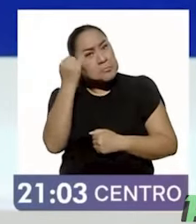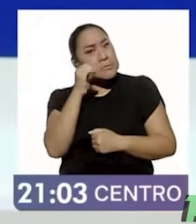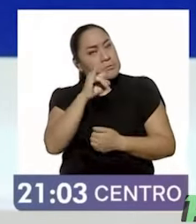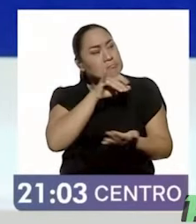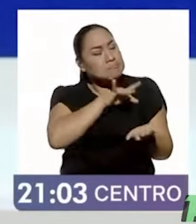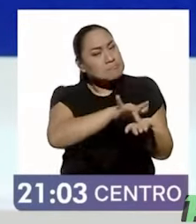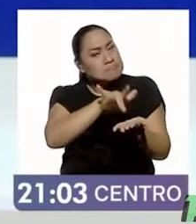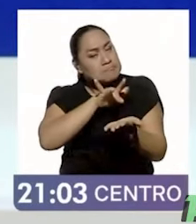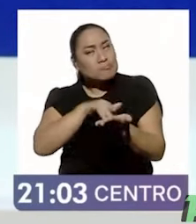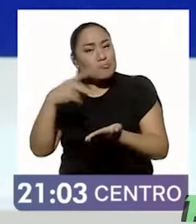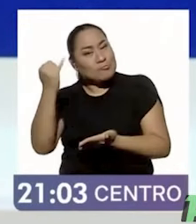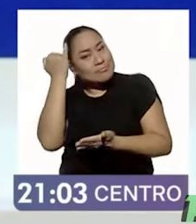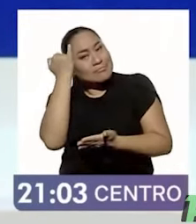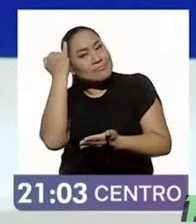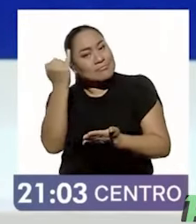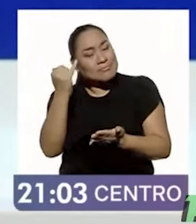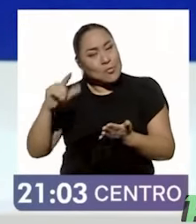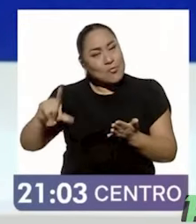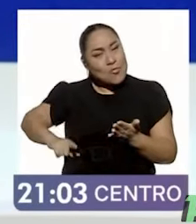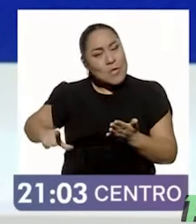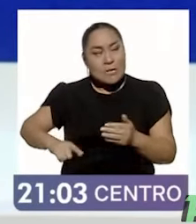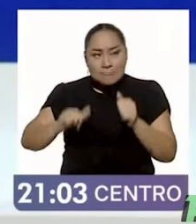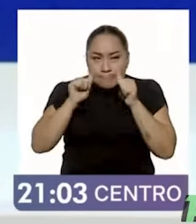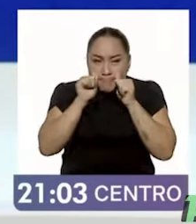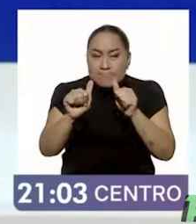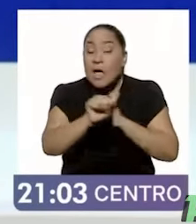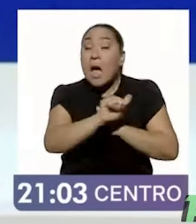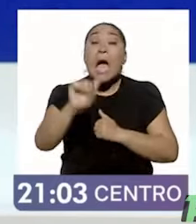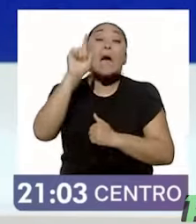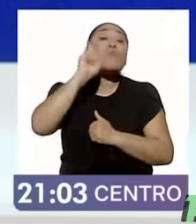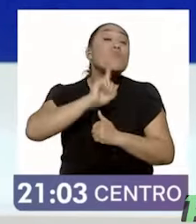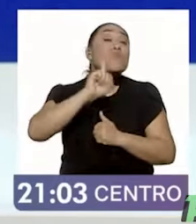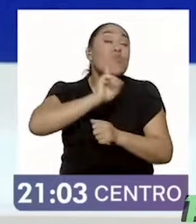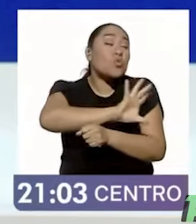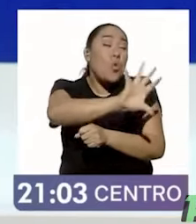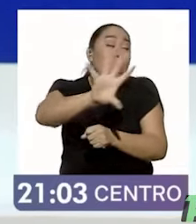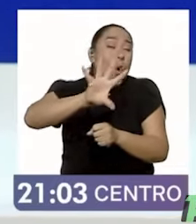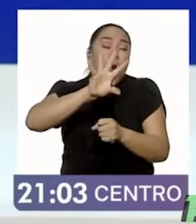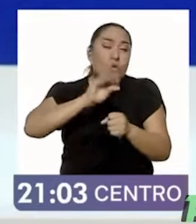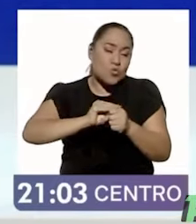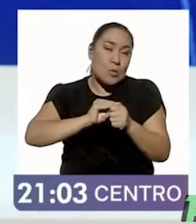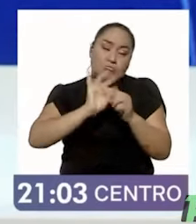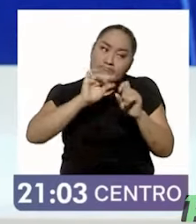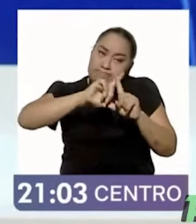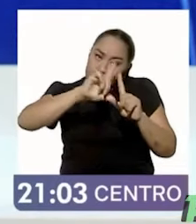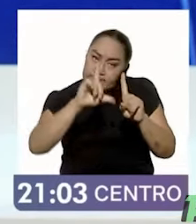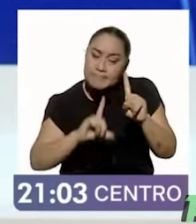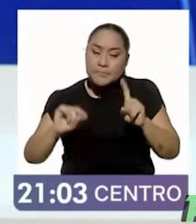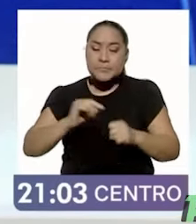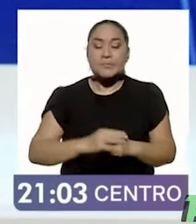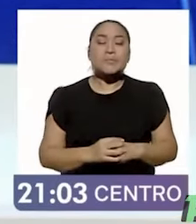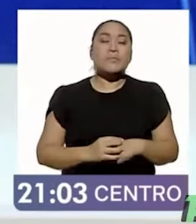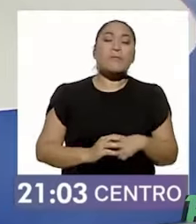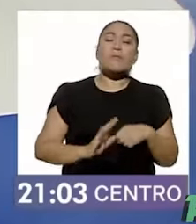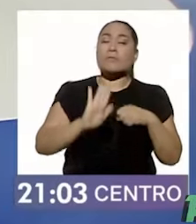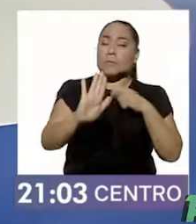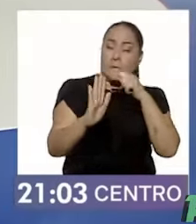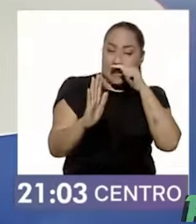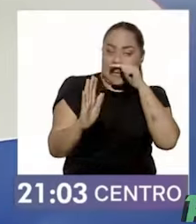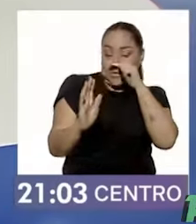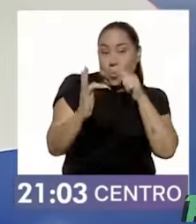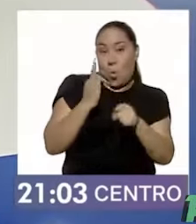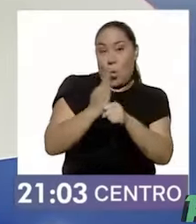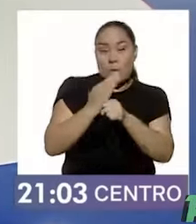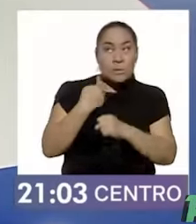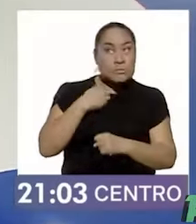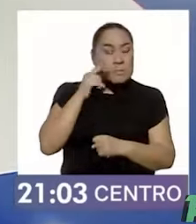estas políticas del Estado maternal a nivel nacional. Pero fíjate que yo lo veo más estructural todavía,